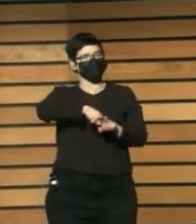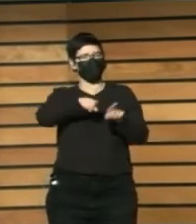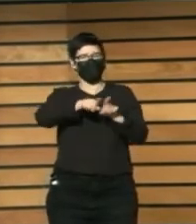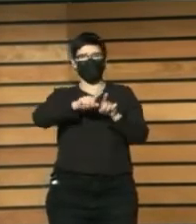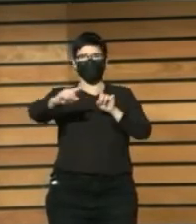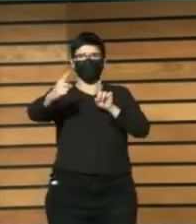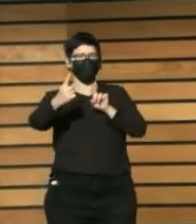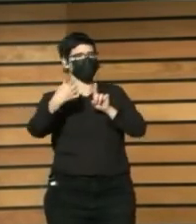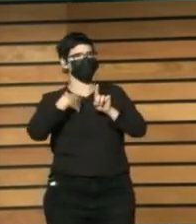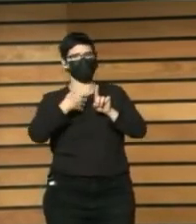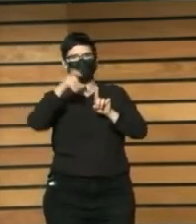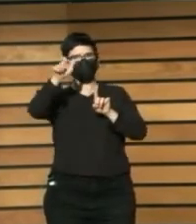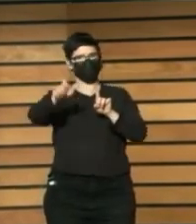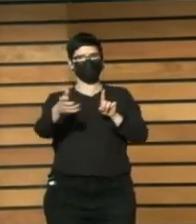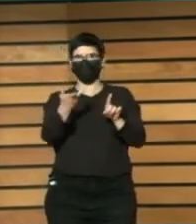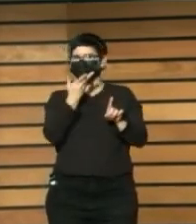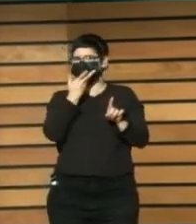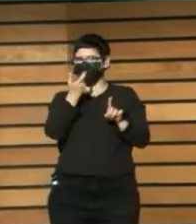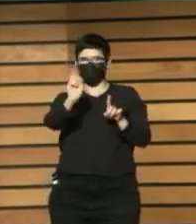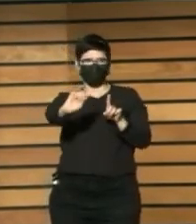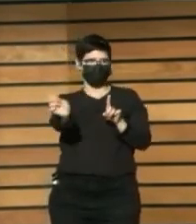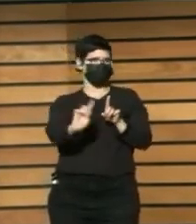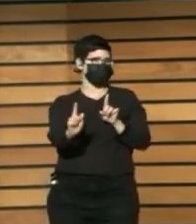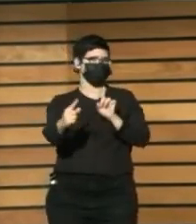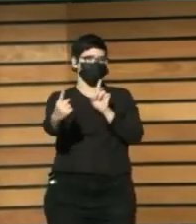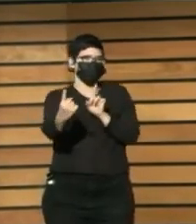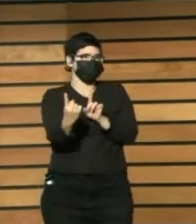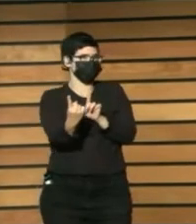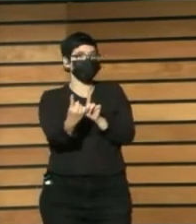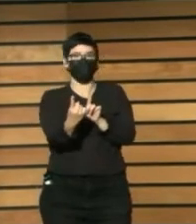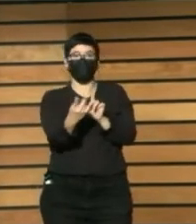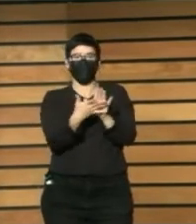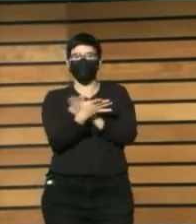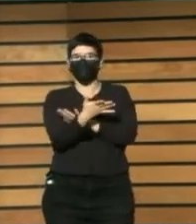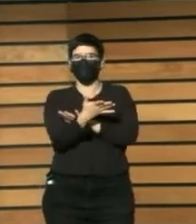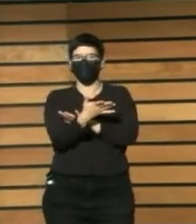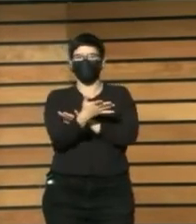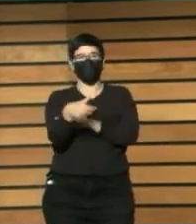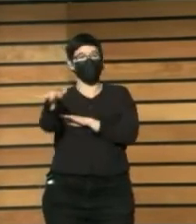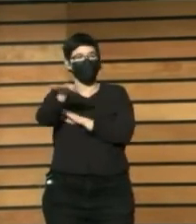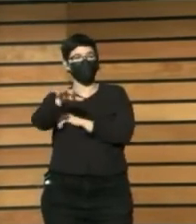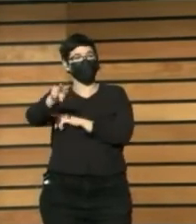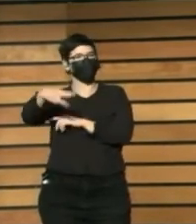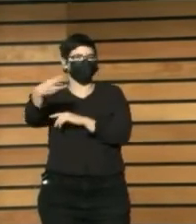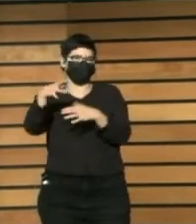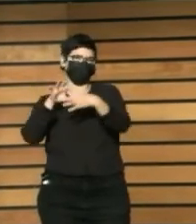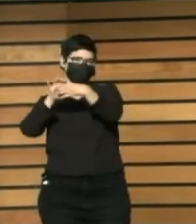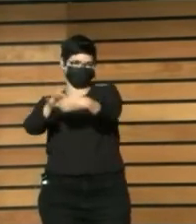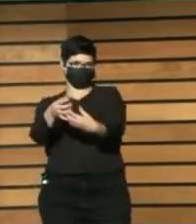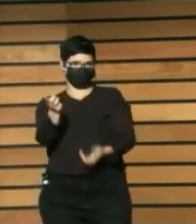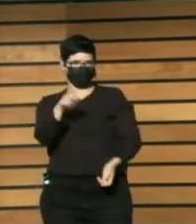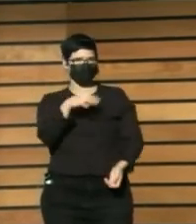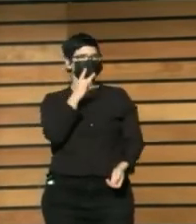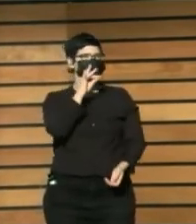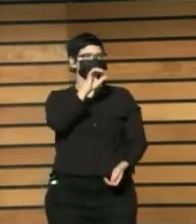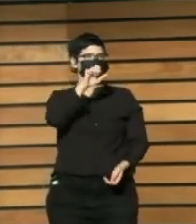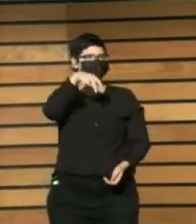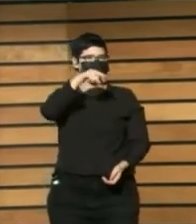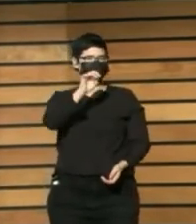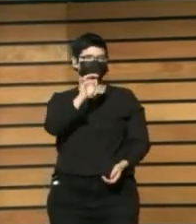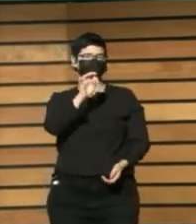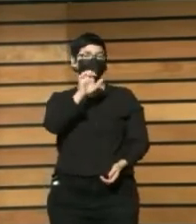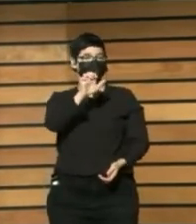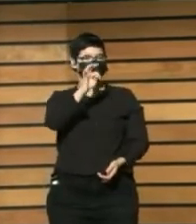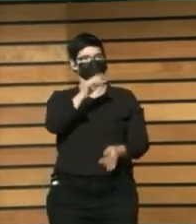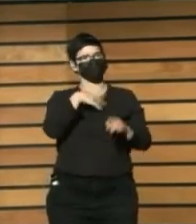extraños Por lo tanto Son lugares Espacios terceros En el sentido De Senet También son